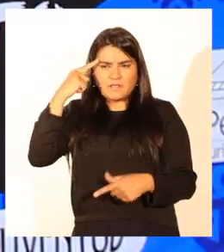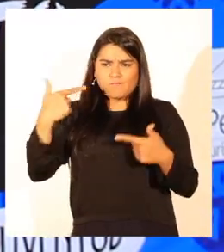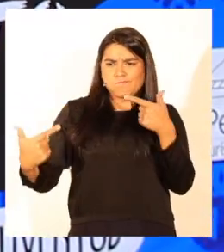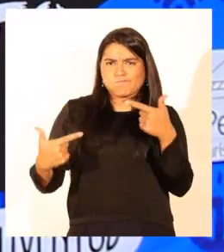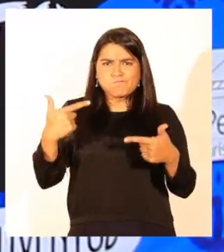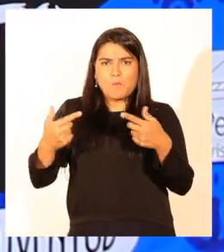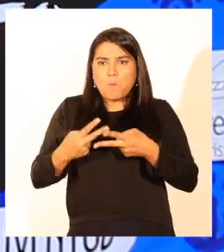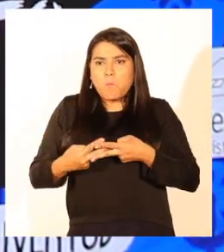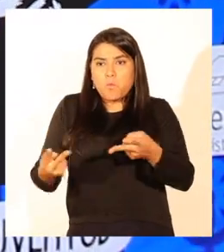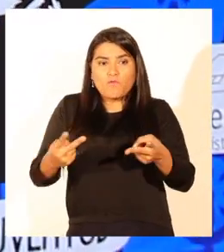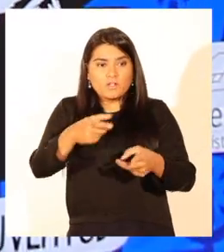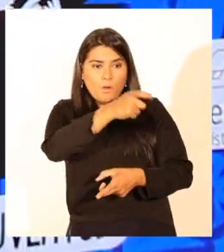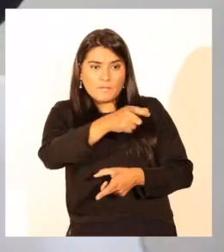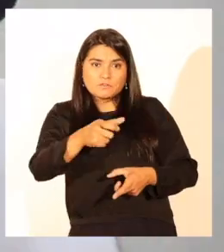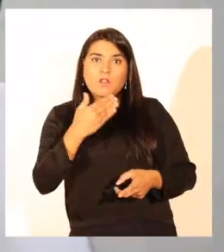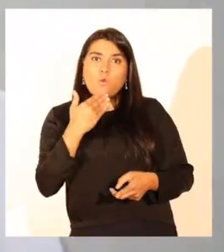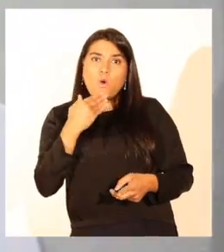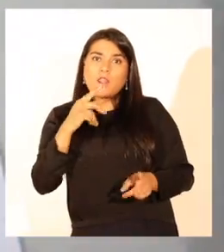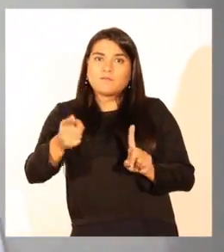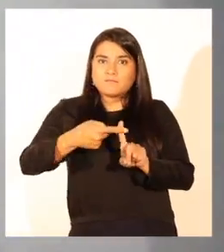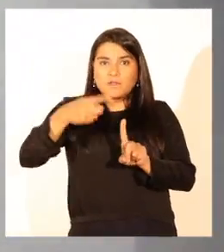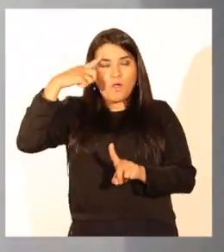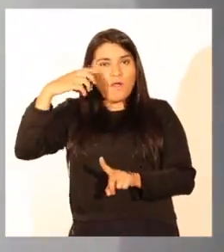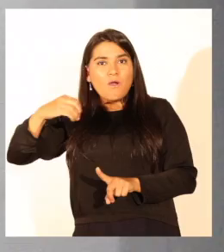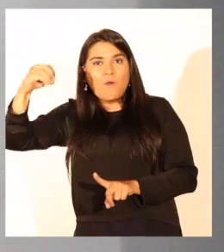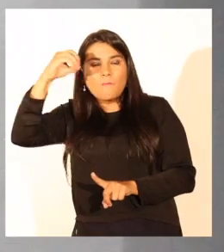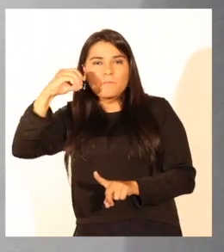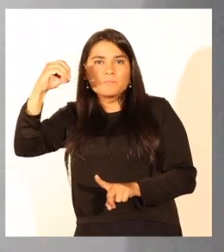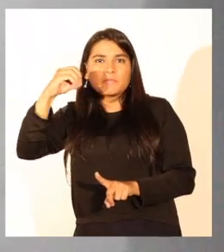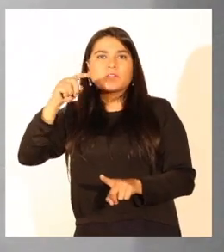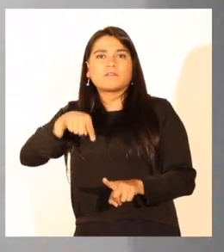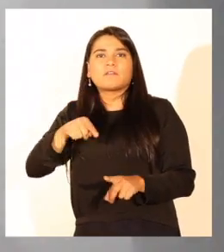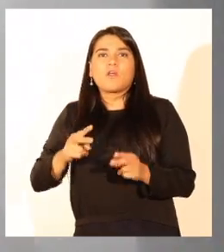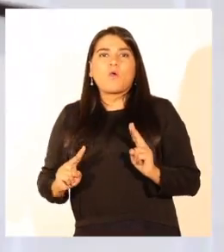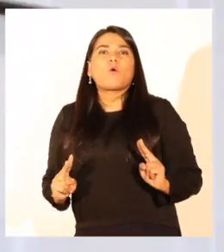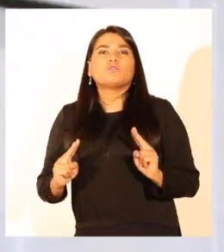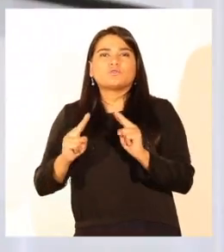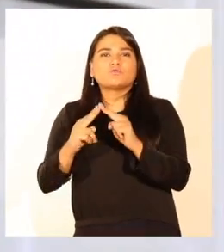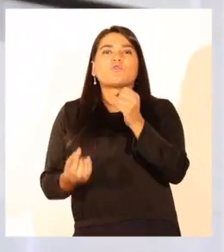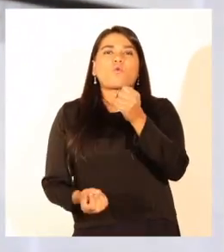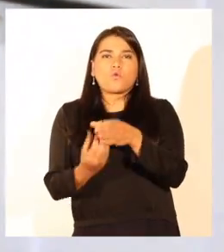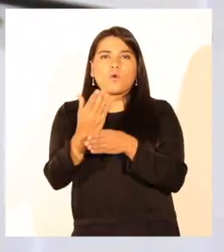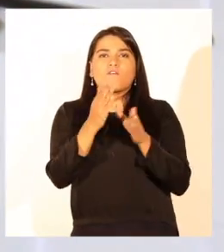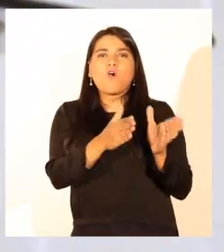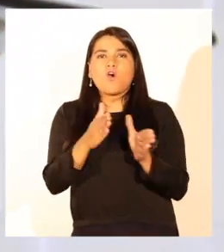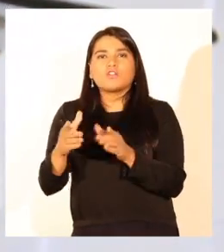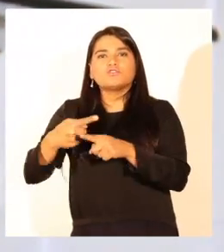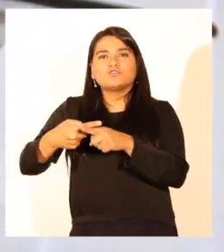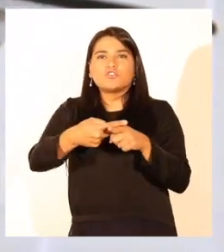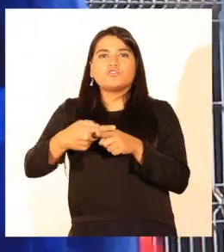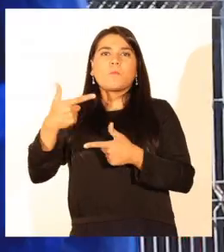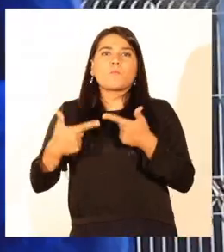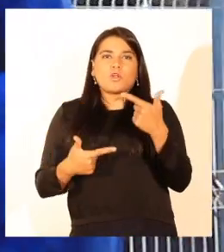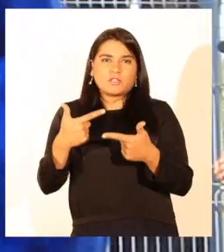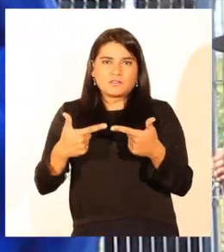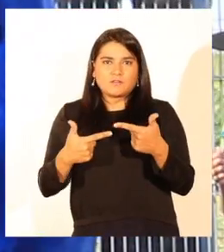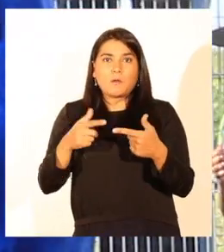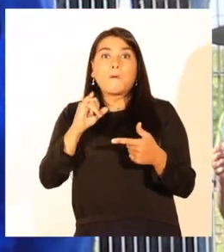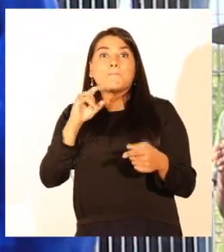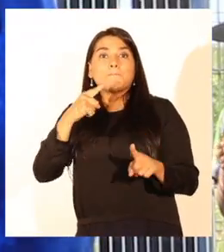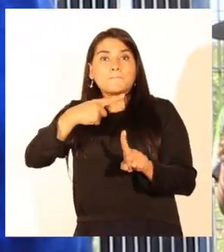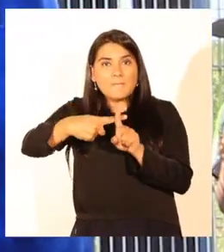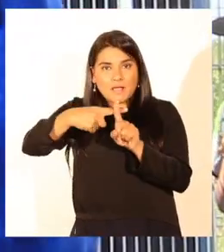debate público hacia la sociedad, sino ser partícipes fundamentales en la construcción de un nuevo orden sociopolítico, más